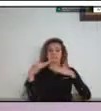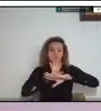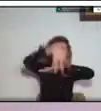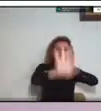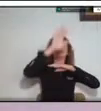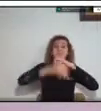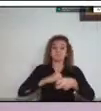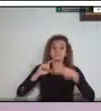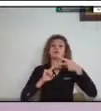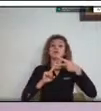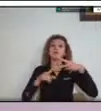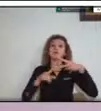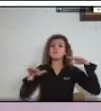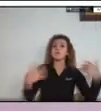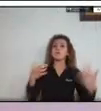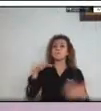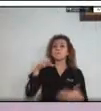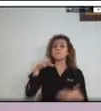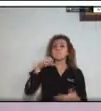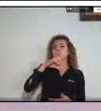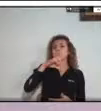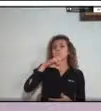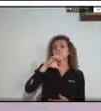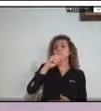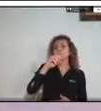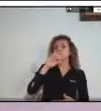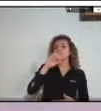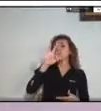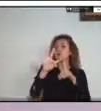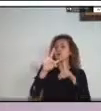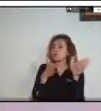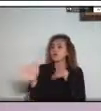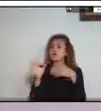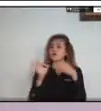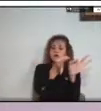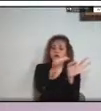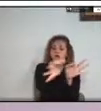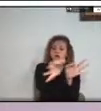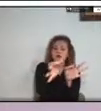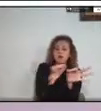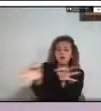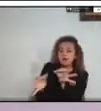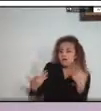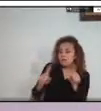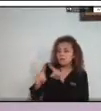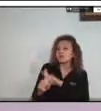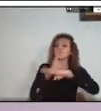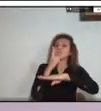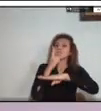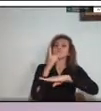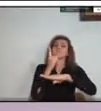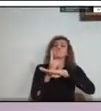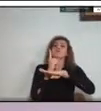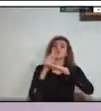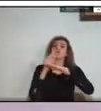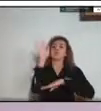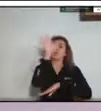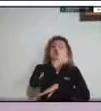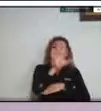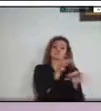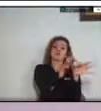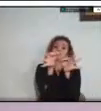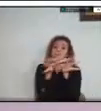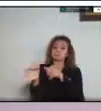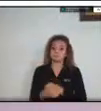del Piedemonte Llanero por parte de la Federación Nacional de Municipios. Y desde la Unidad Nacional para la Gestión de Riesgo de Desastres, se